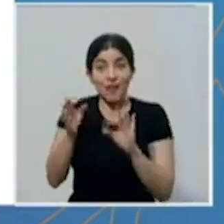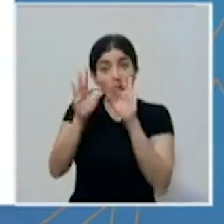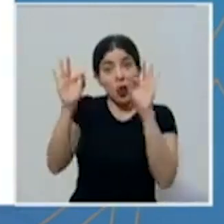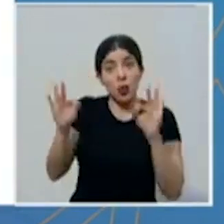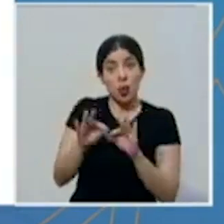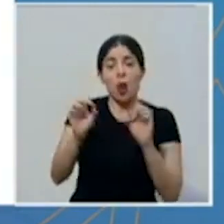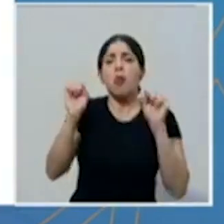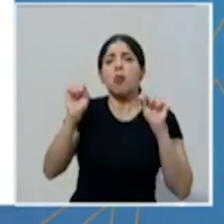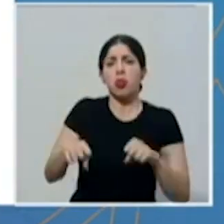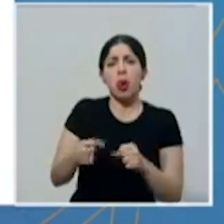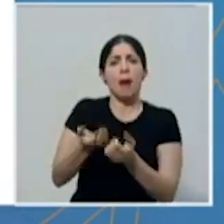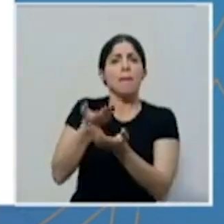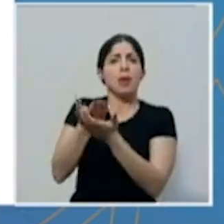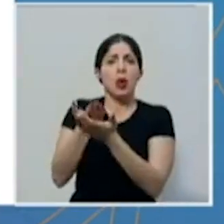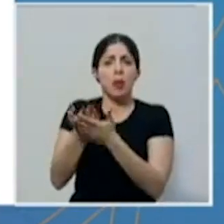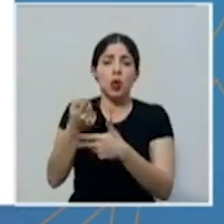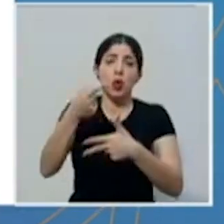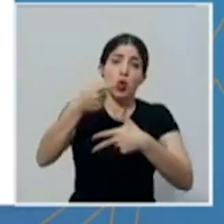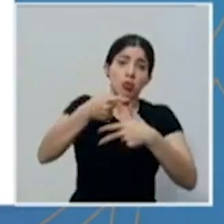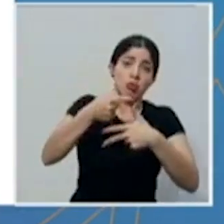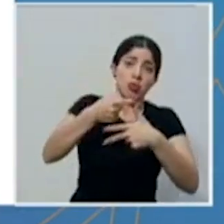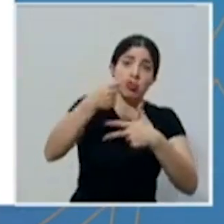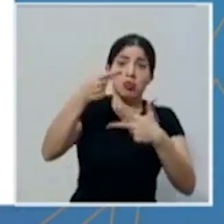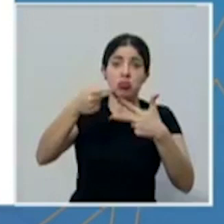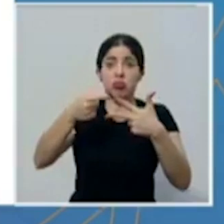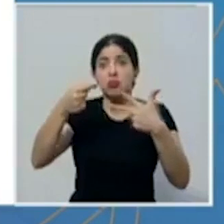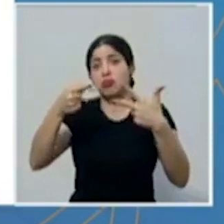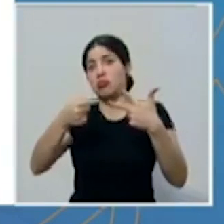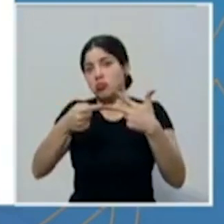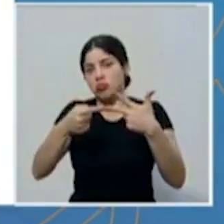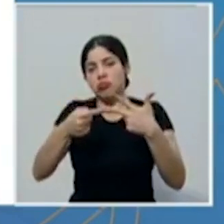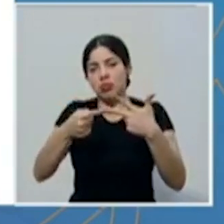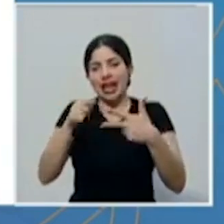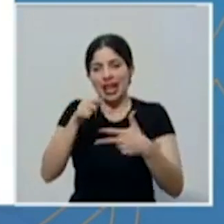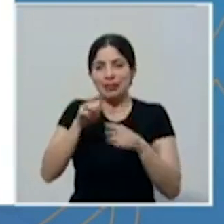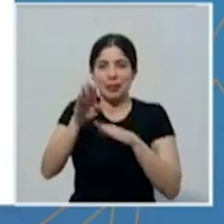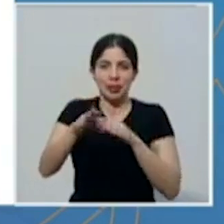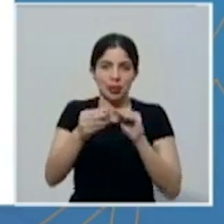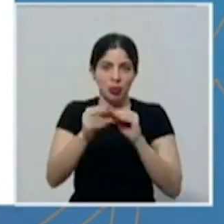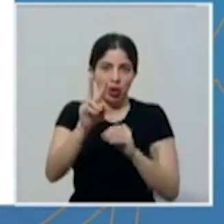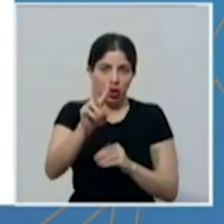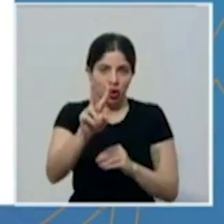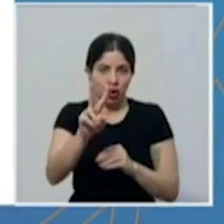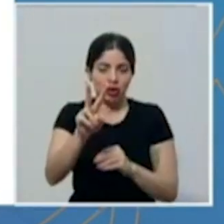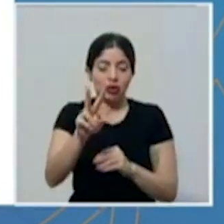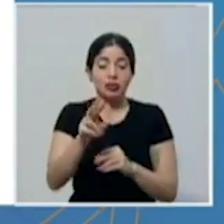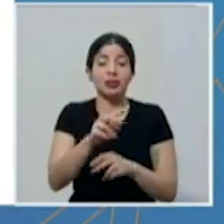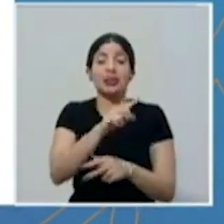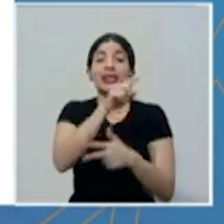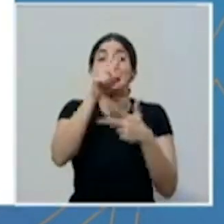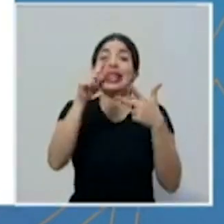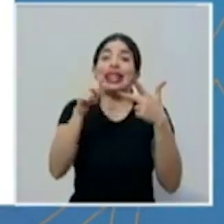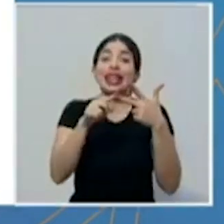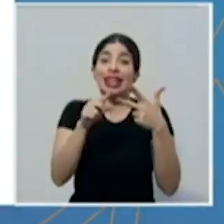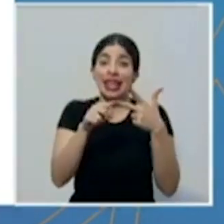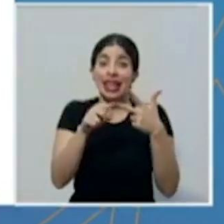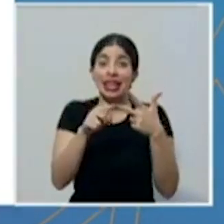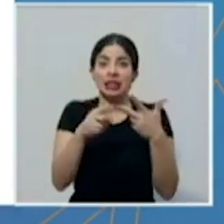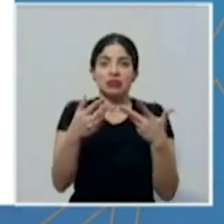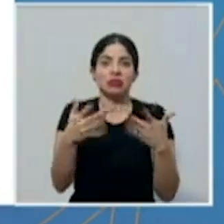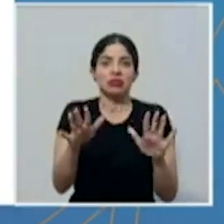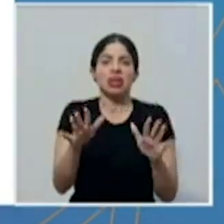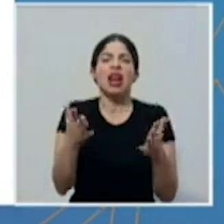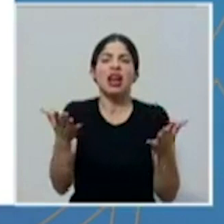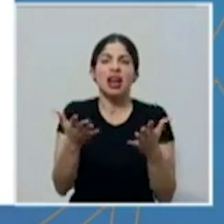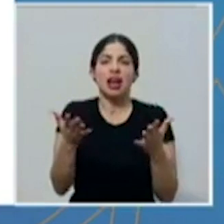hacer propuestas en uno o varios de los ejes. Ese es el paso 2. Y como decíamos, el paso 3 ya va a ser